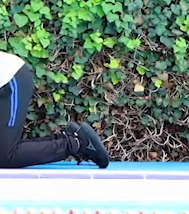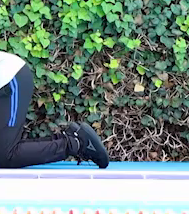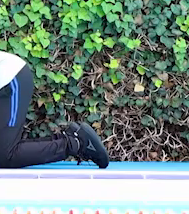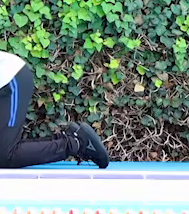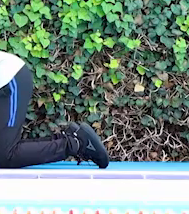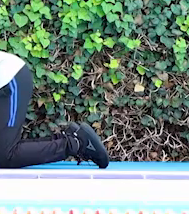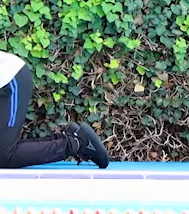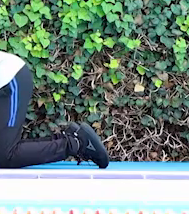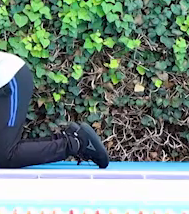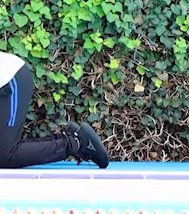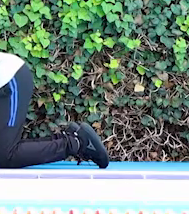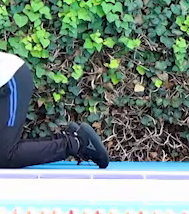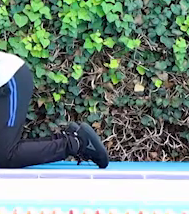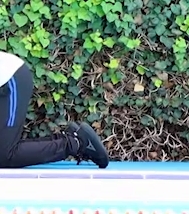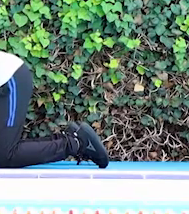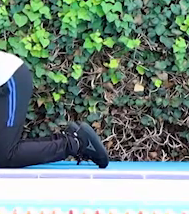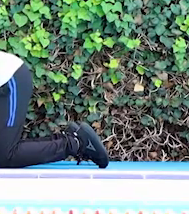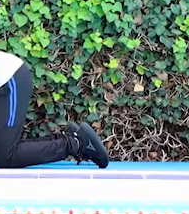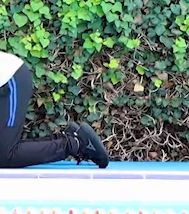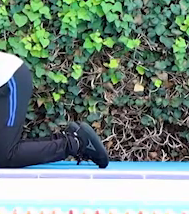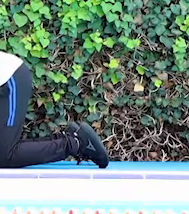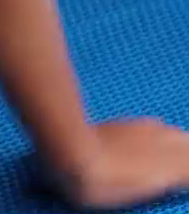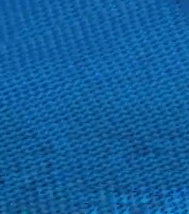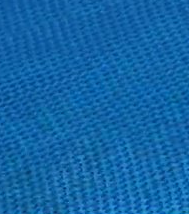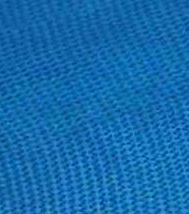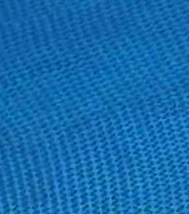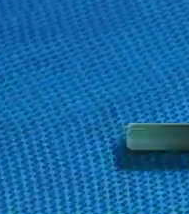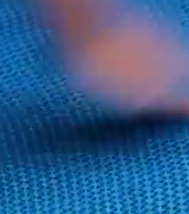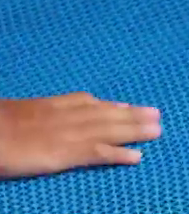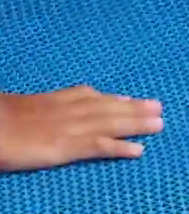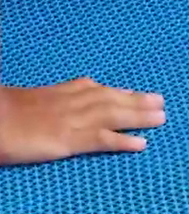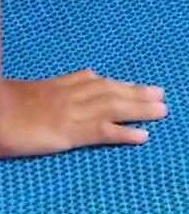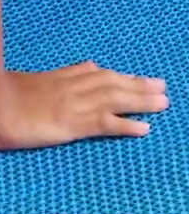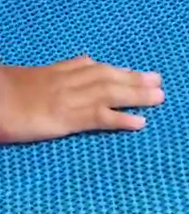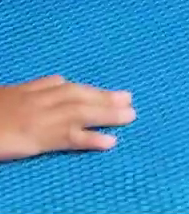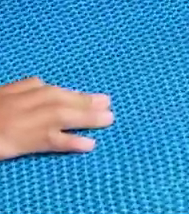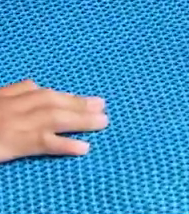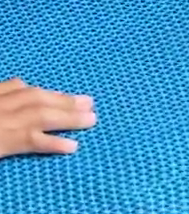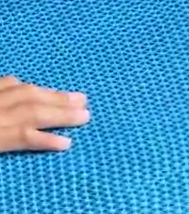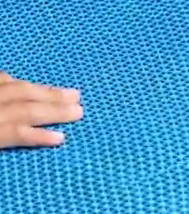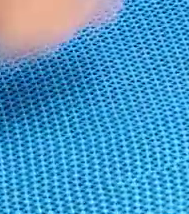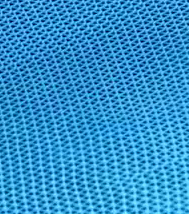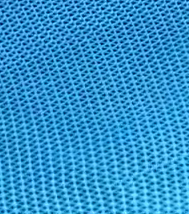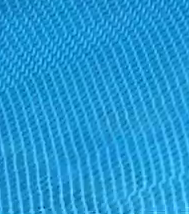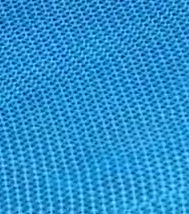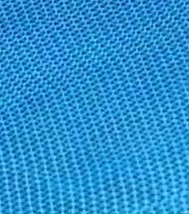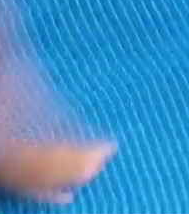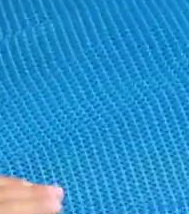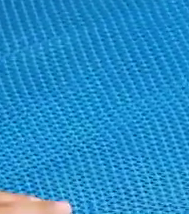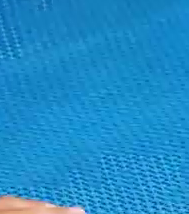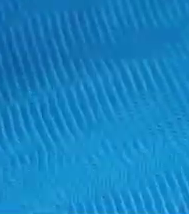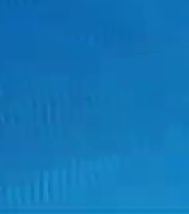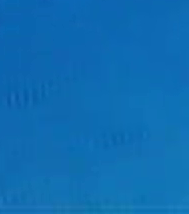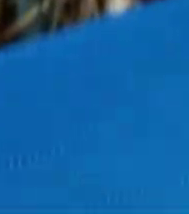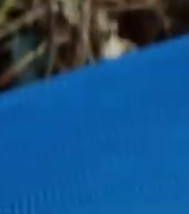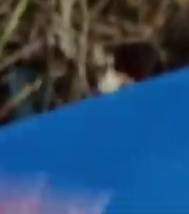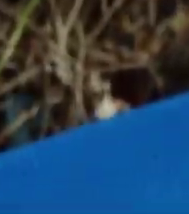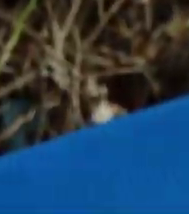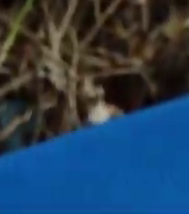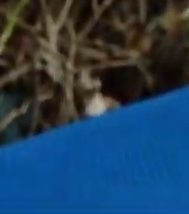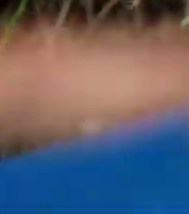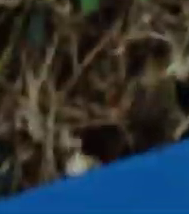Derecha, izquierda, elevamos derecha, izquierda, derecha, izquierda. Muy bien.